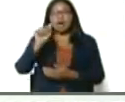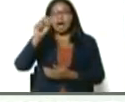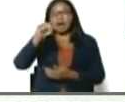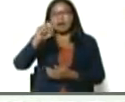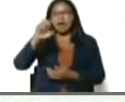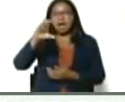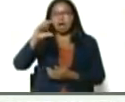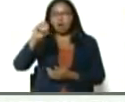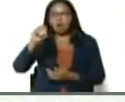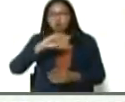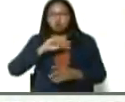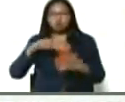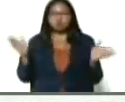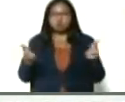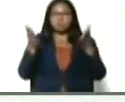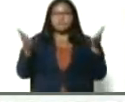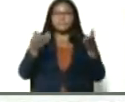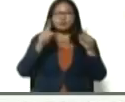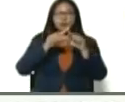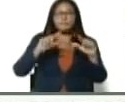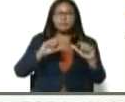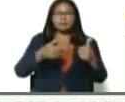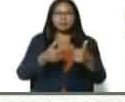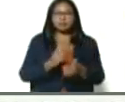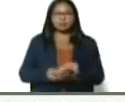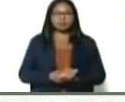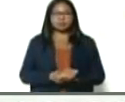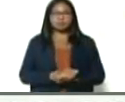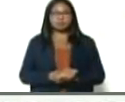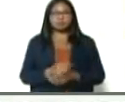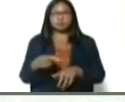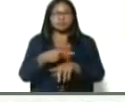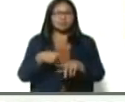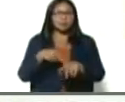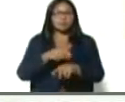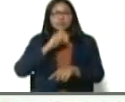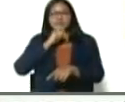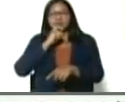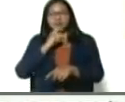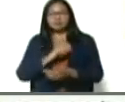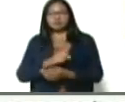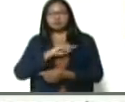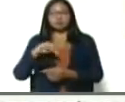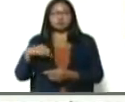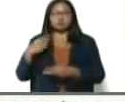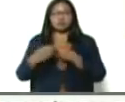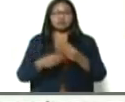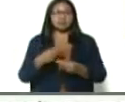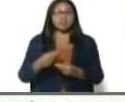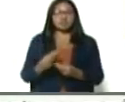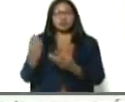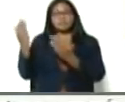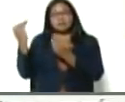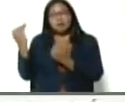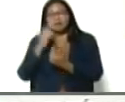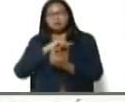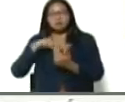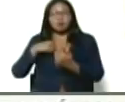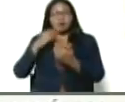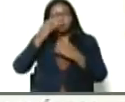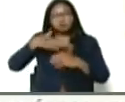para seguir impulsando, este tipo de iniciativas, en tiempos de dificultades, nosotros estamos generando, esperanza para nuestro pueblo,